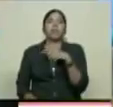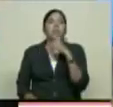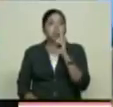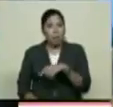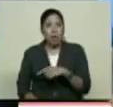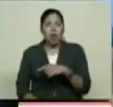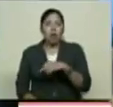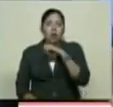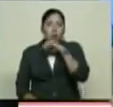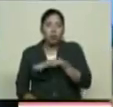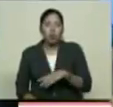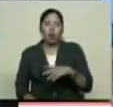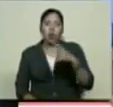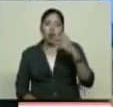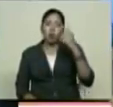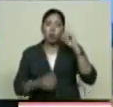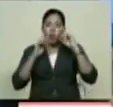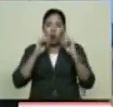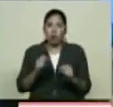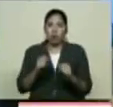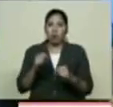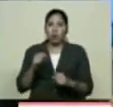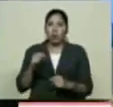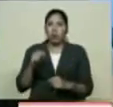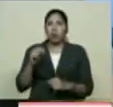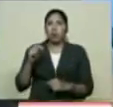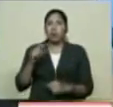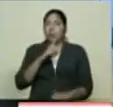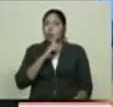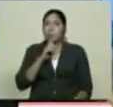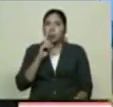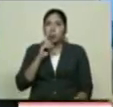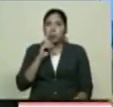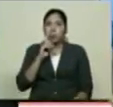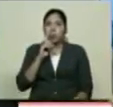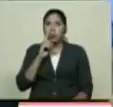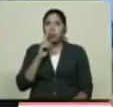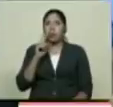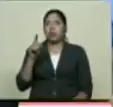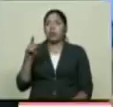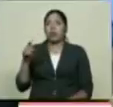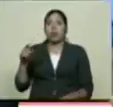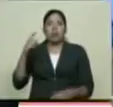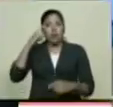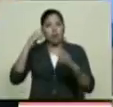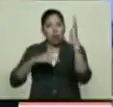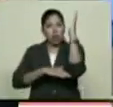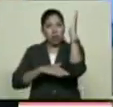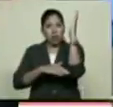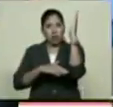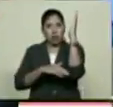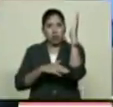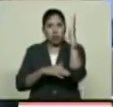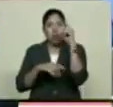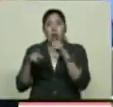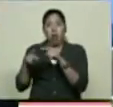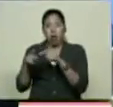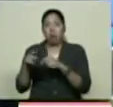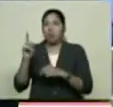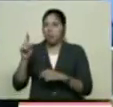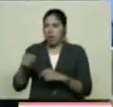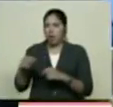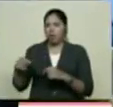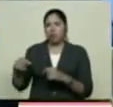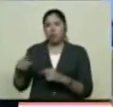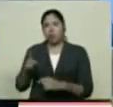los reloj que actualmente tiene la Catedral de Mérida Pasaron por el Camino Viejo Eso, igual que el altar mayor Y